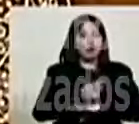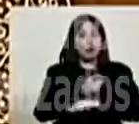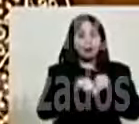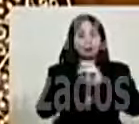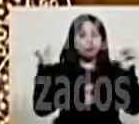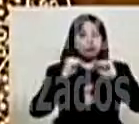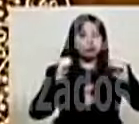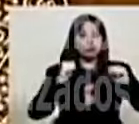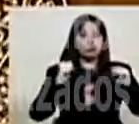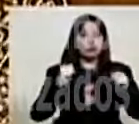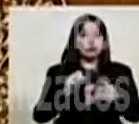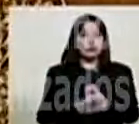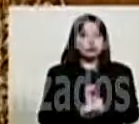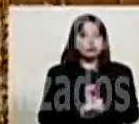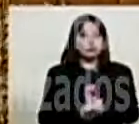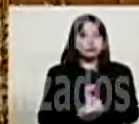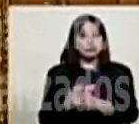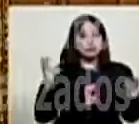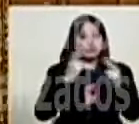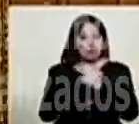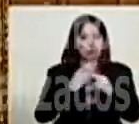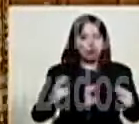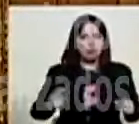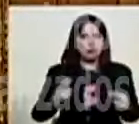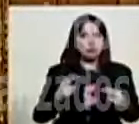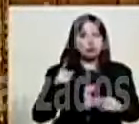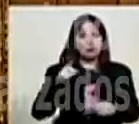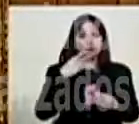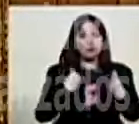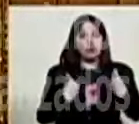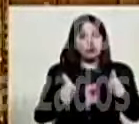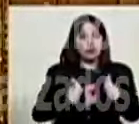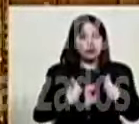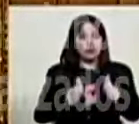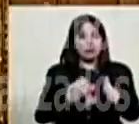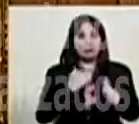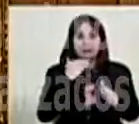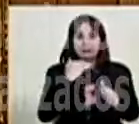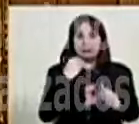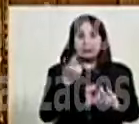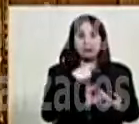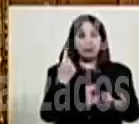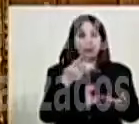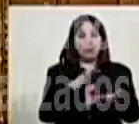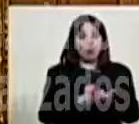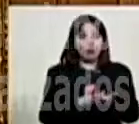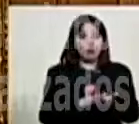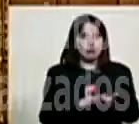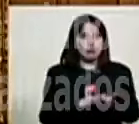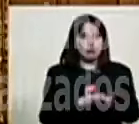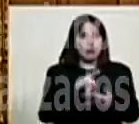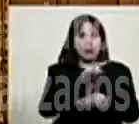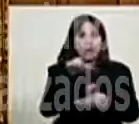Que pudieron haber comprometido su vida. Ellos comparten conmigo